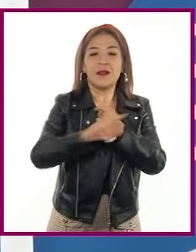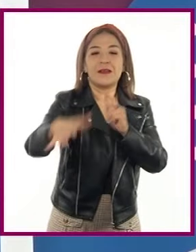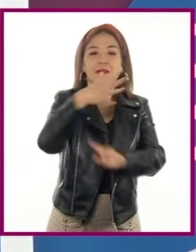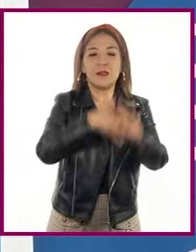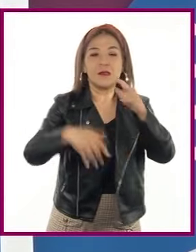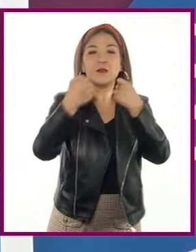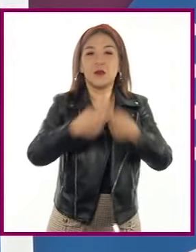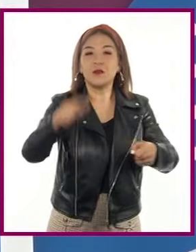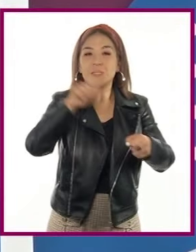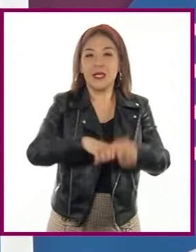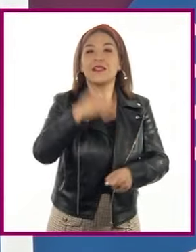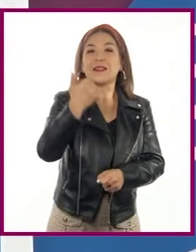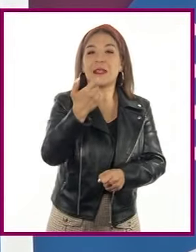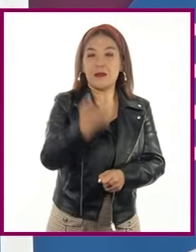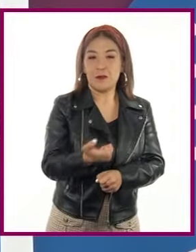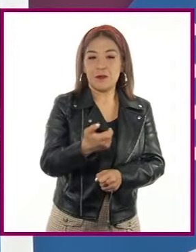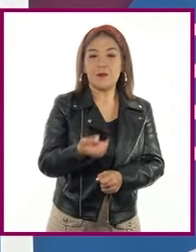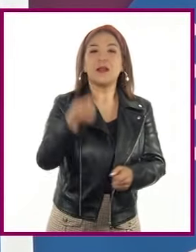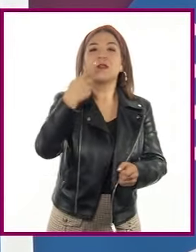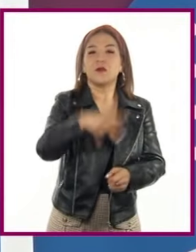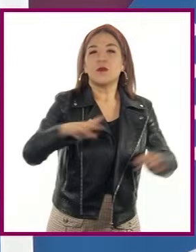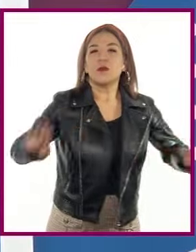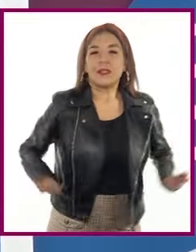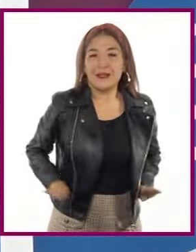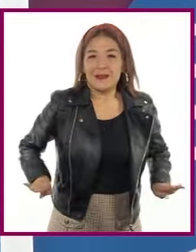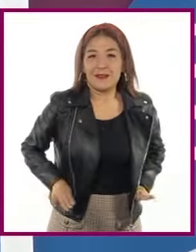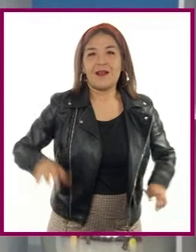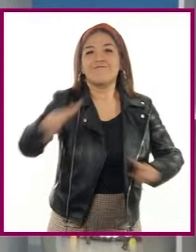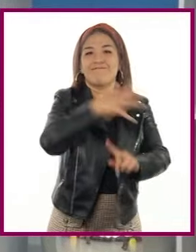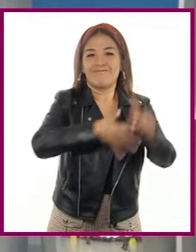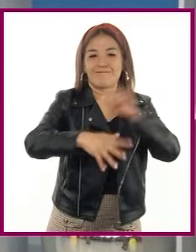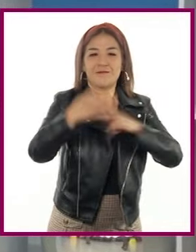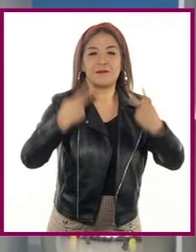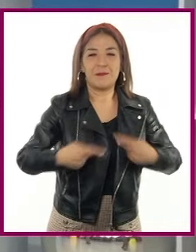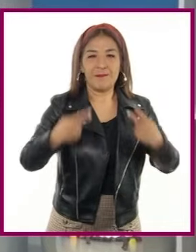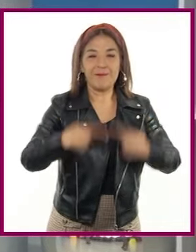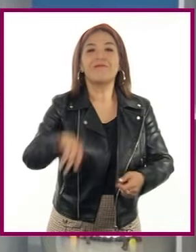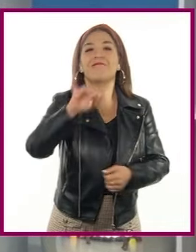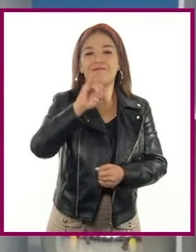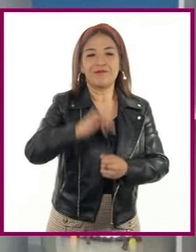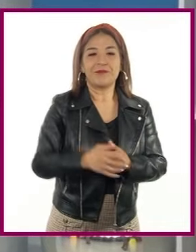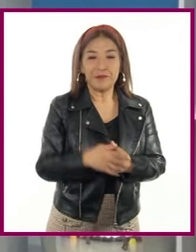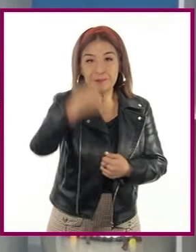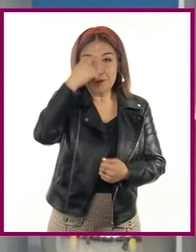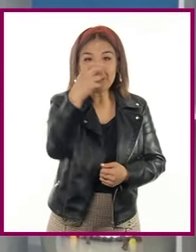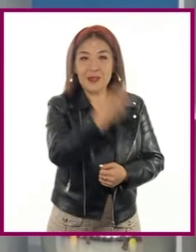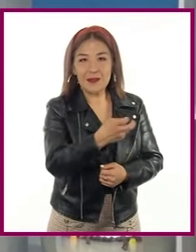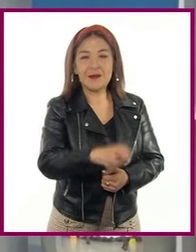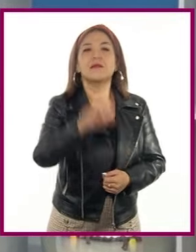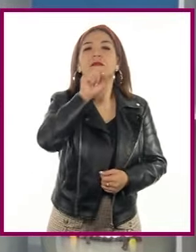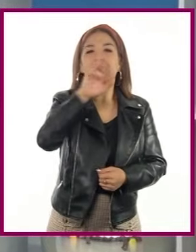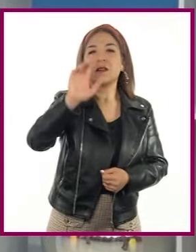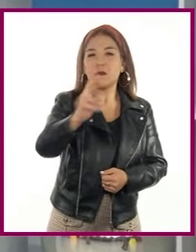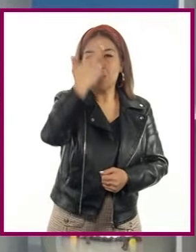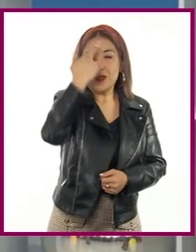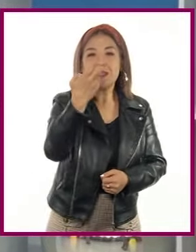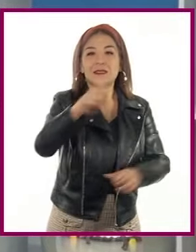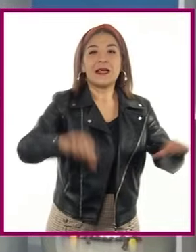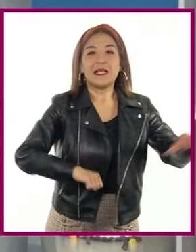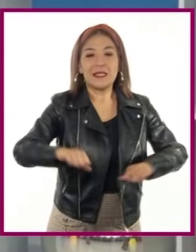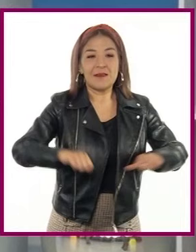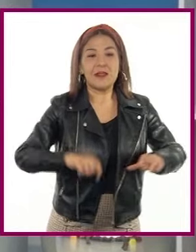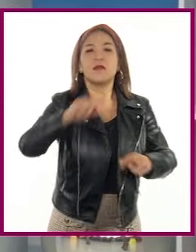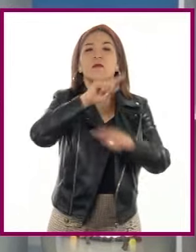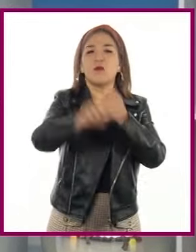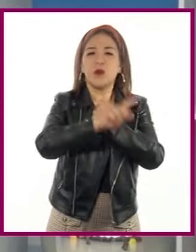sociales y económicas de las características de la población. Así es. Para ello, recordaremos los retos ambientales,